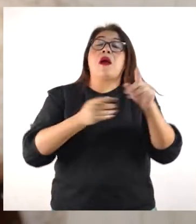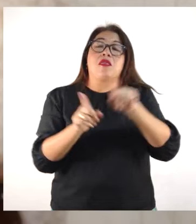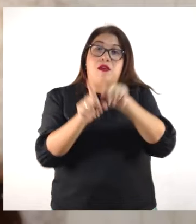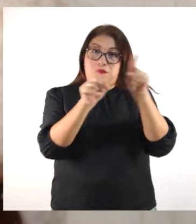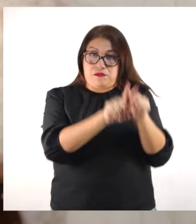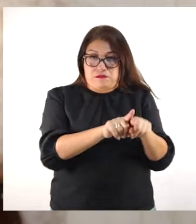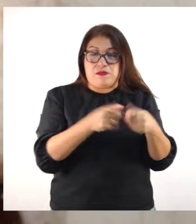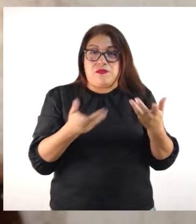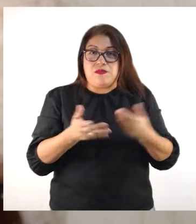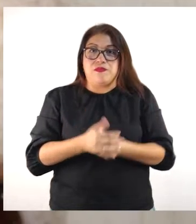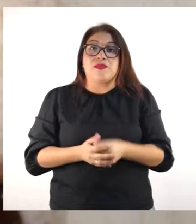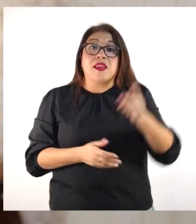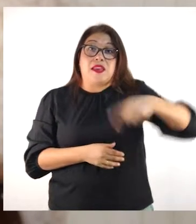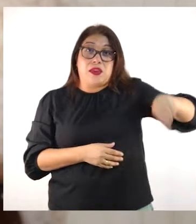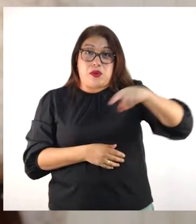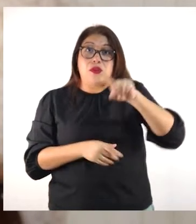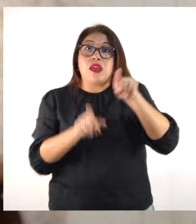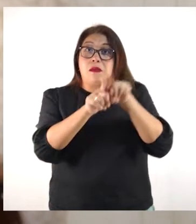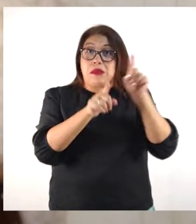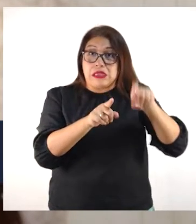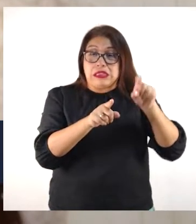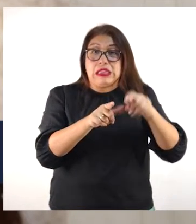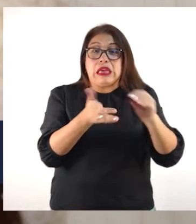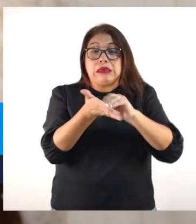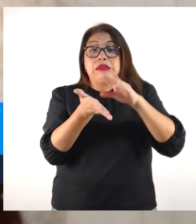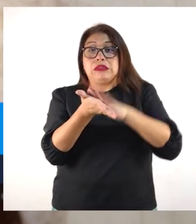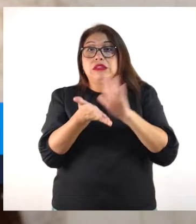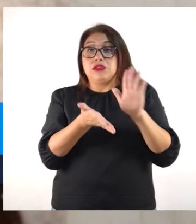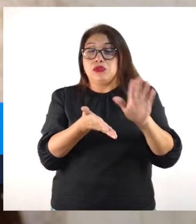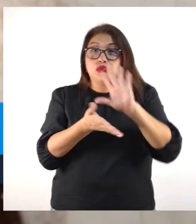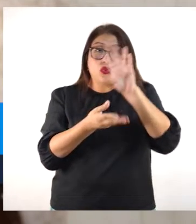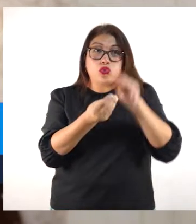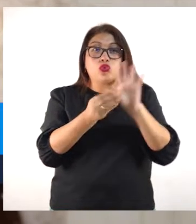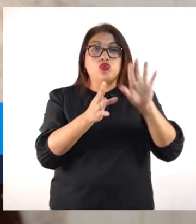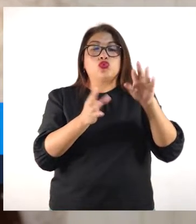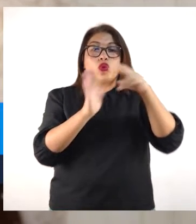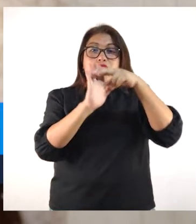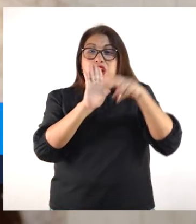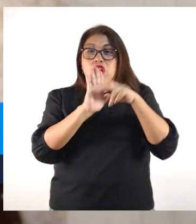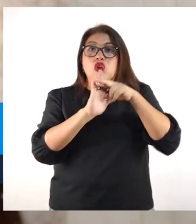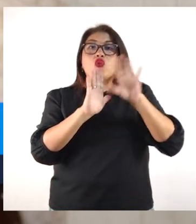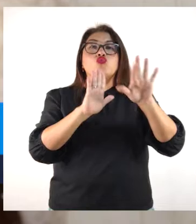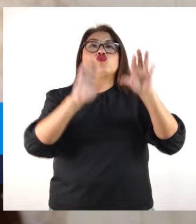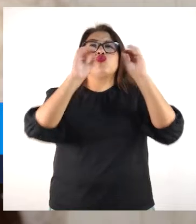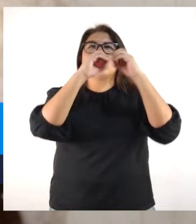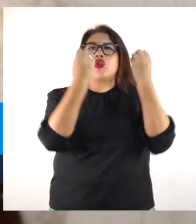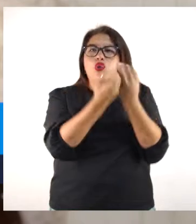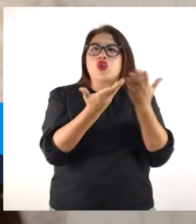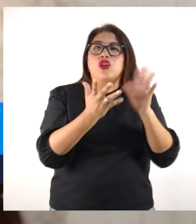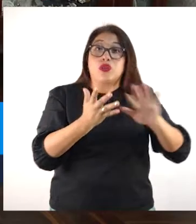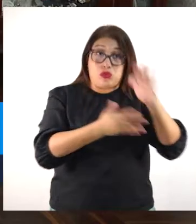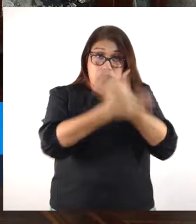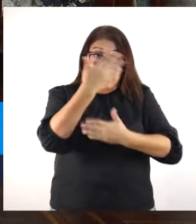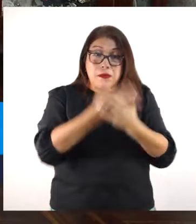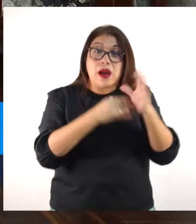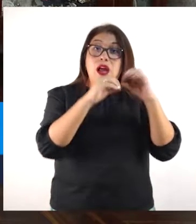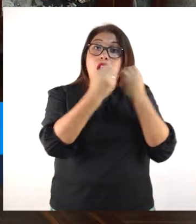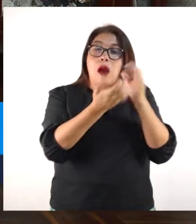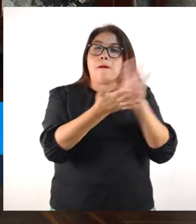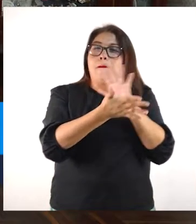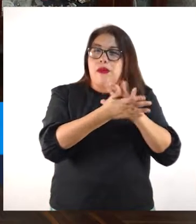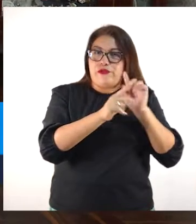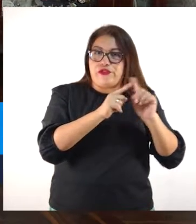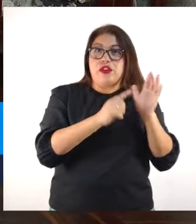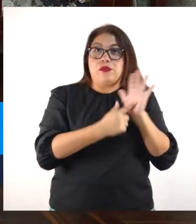también es importante que ellos estén inscritos en el Registro de Organizaciones de Personas con Discapacidad.